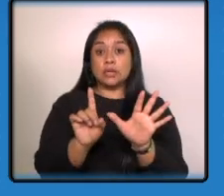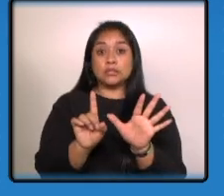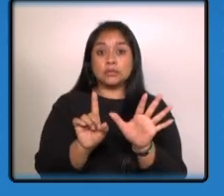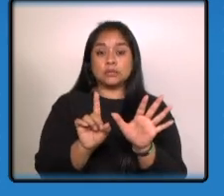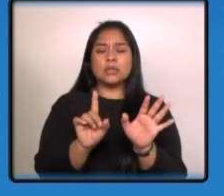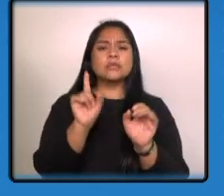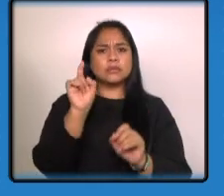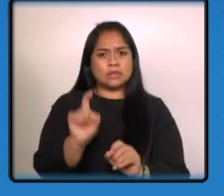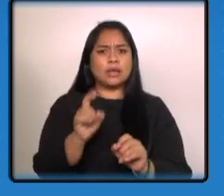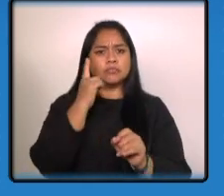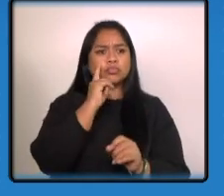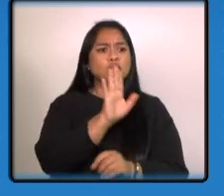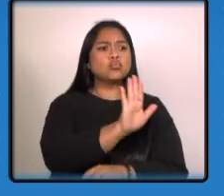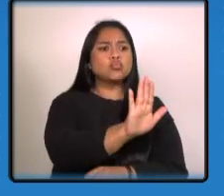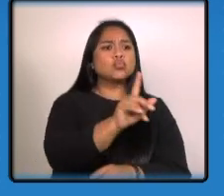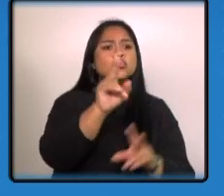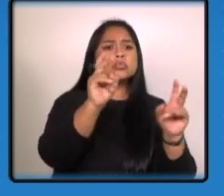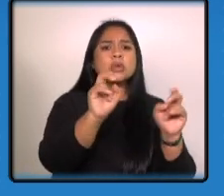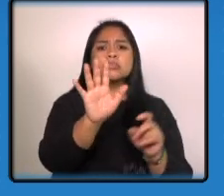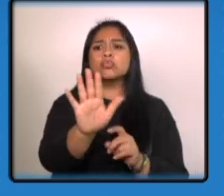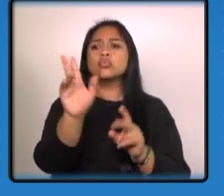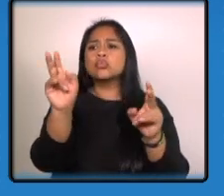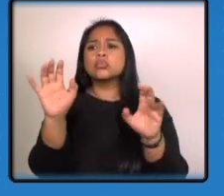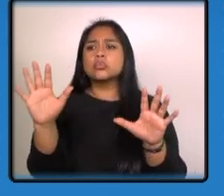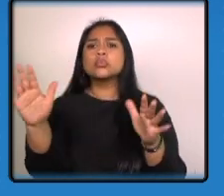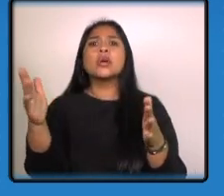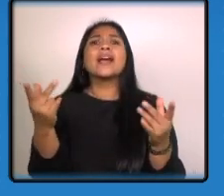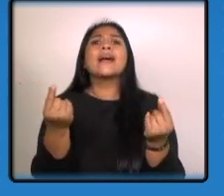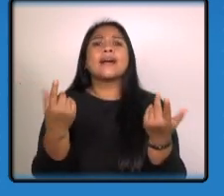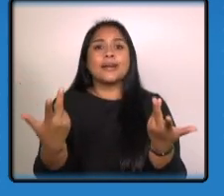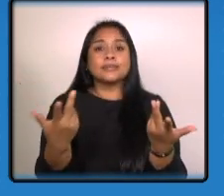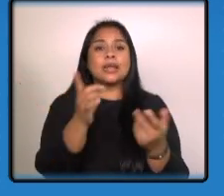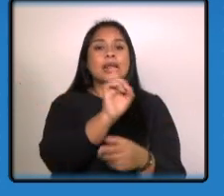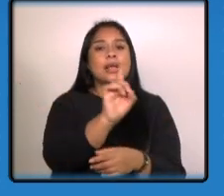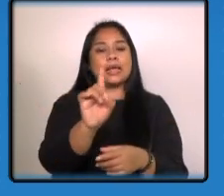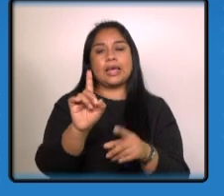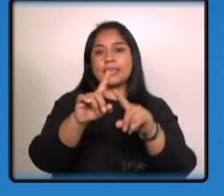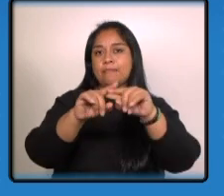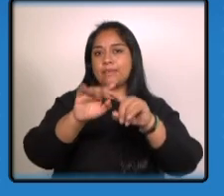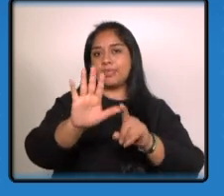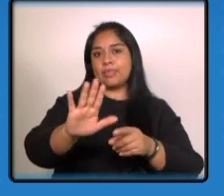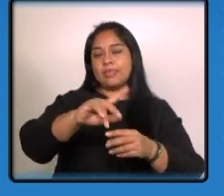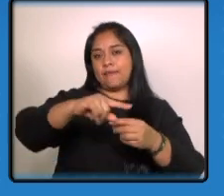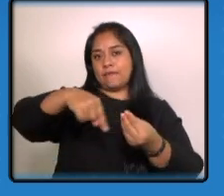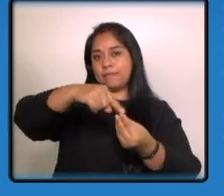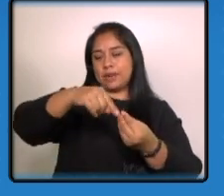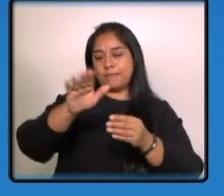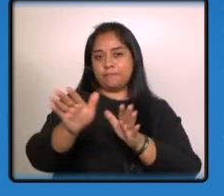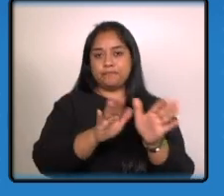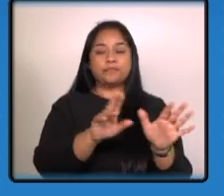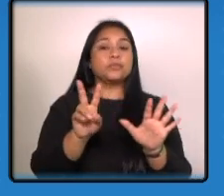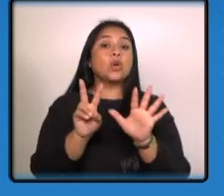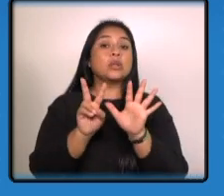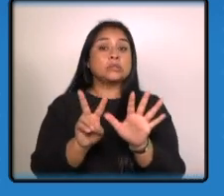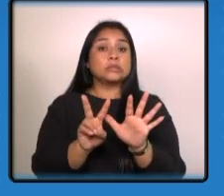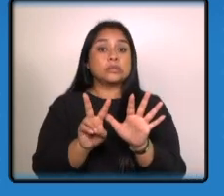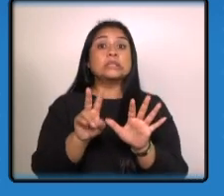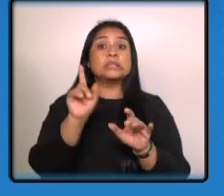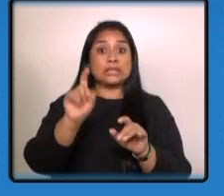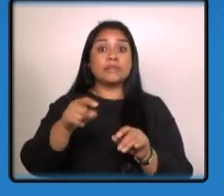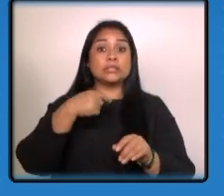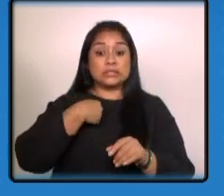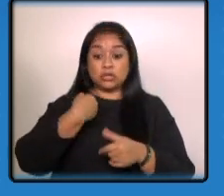debes asignar los roles según la capacidad de cada integrante de tu familia 7 debes considerar la auto evacuación